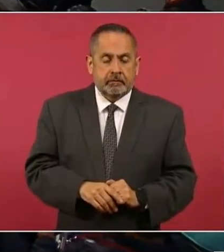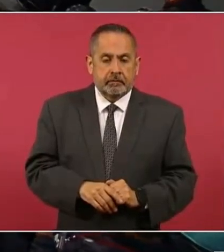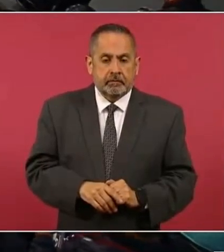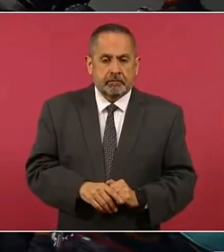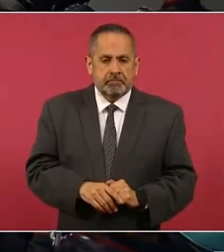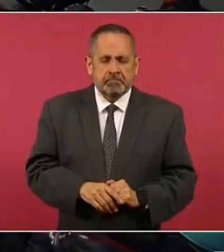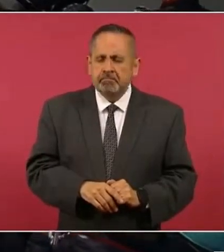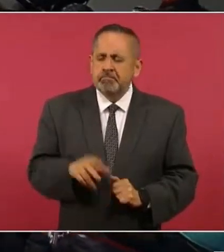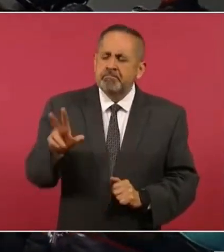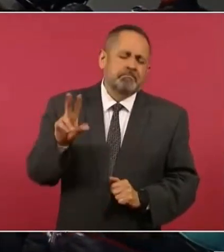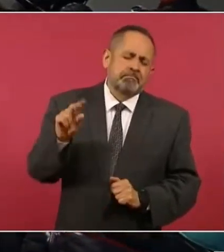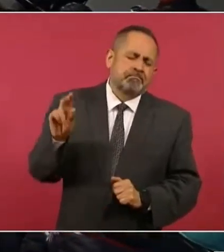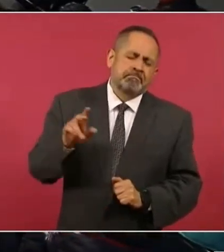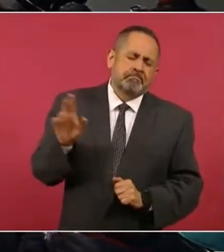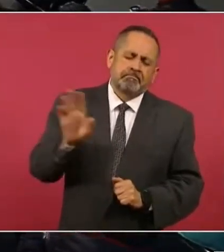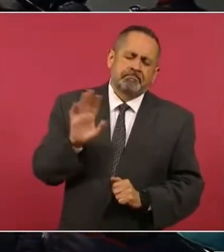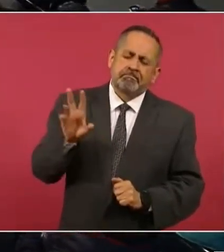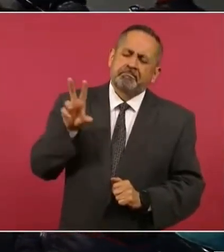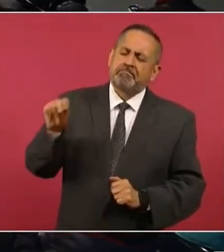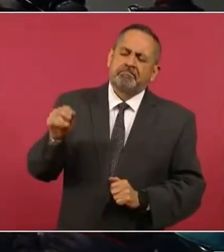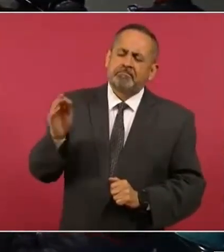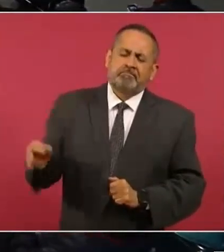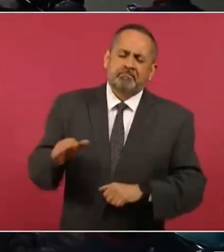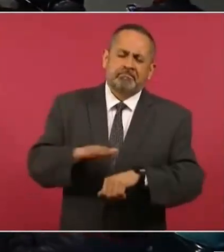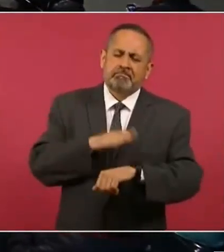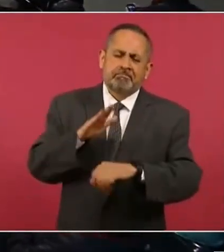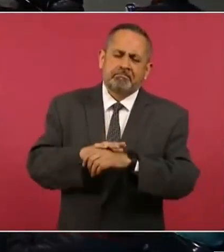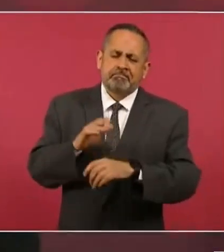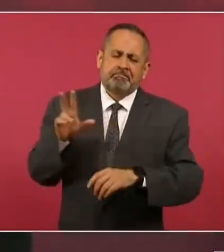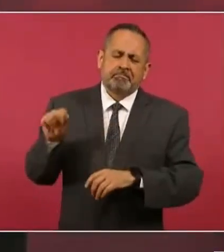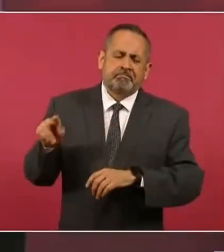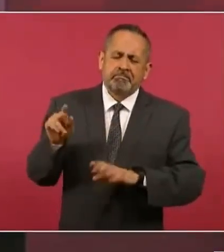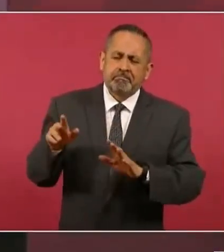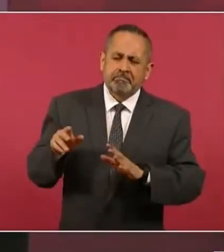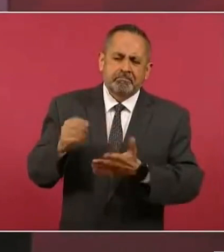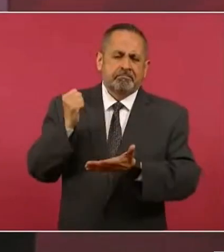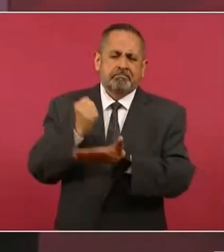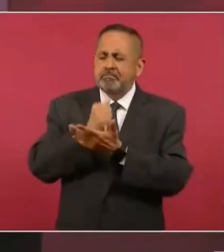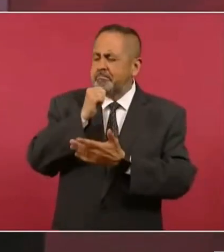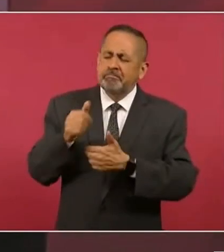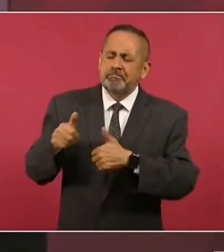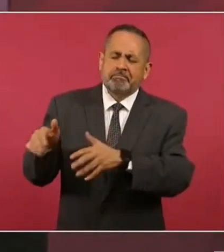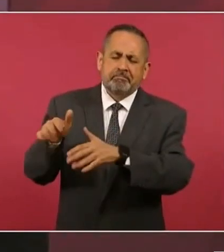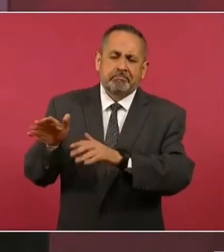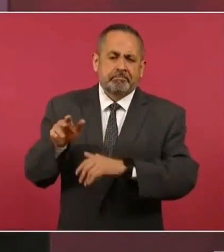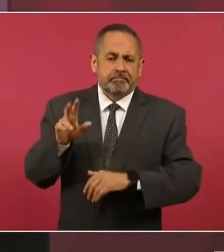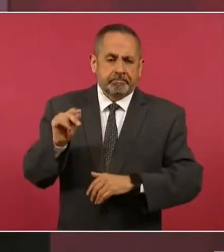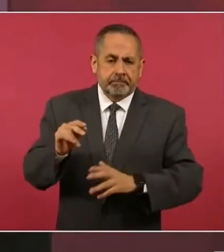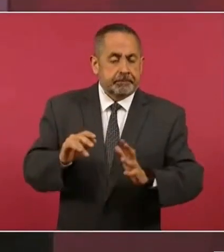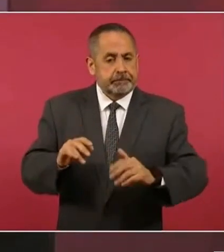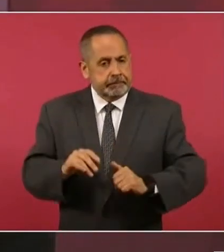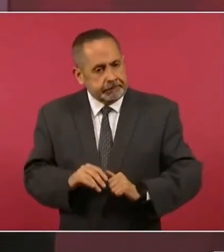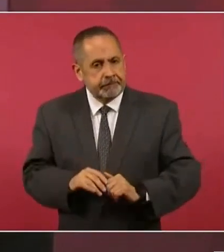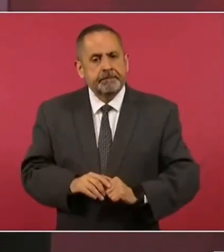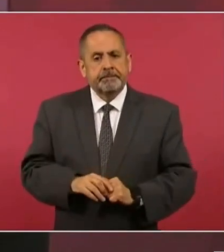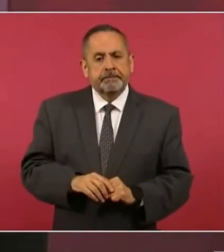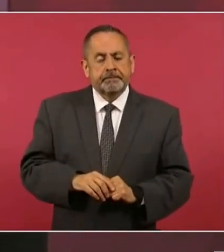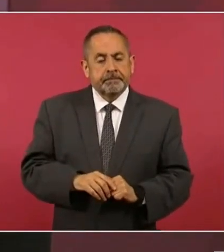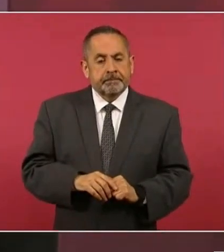no transitó, no se aprobó, y